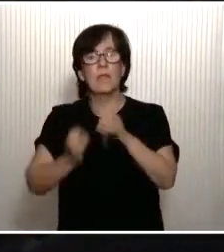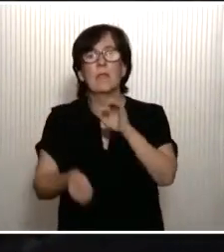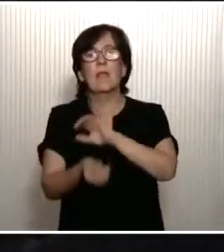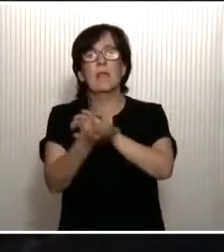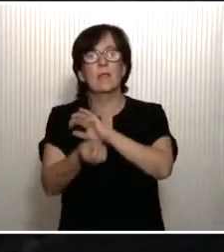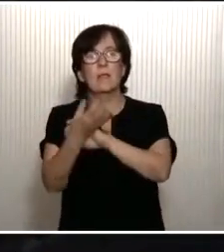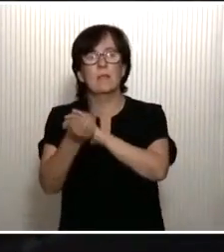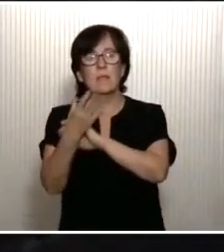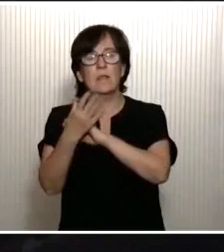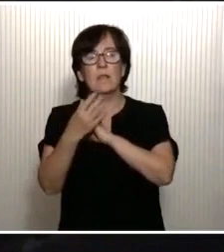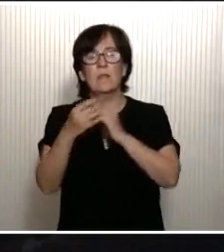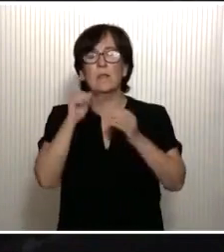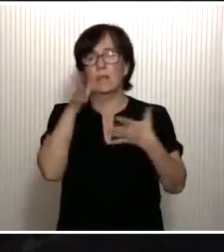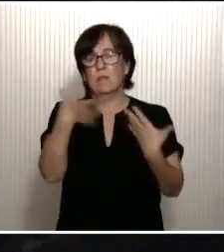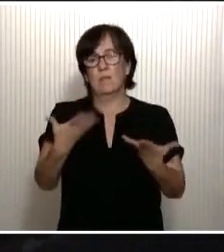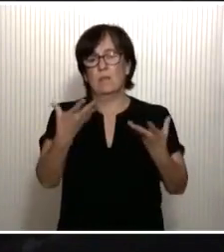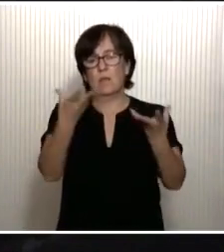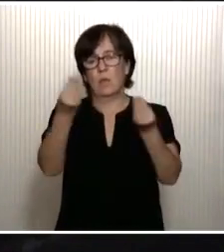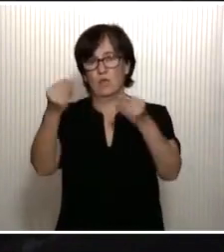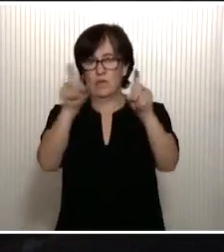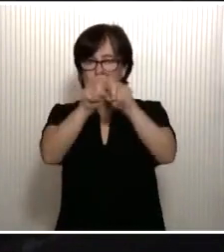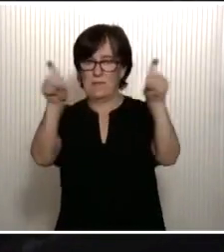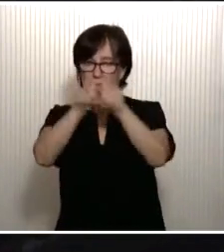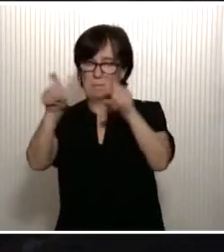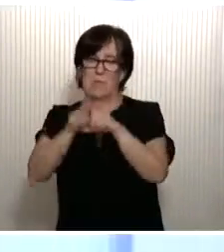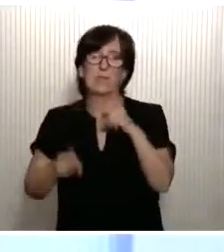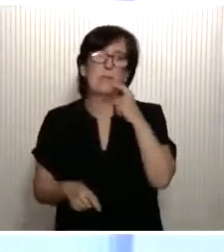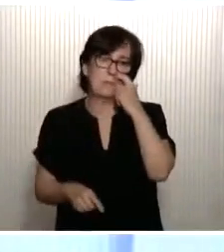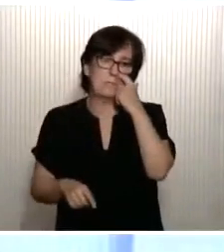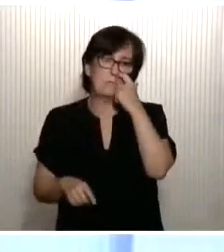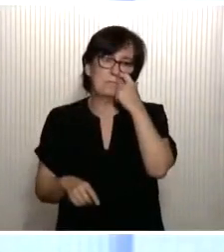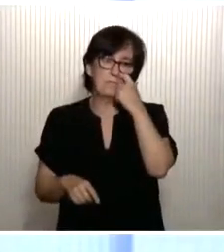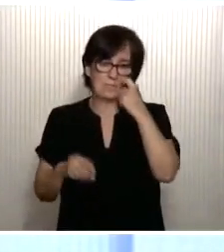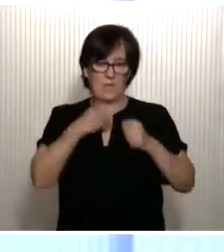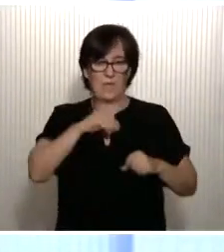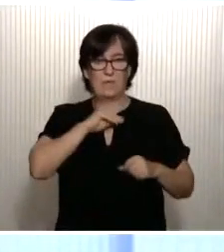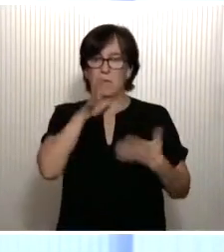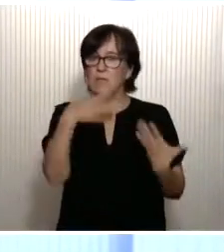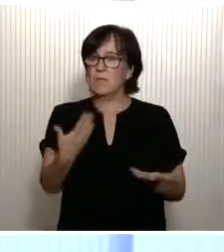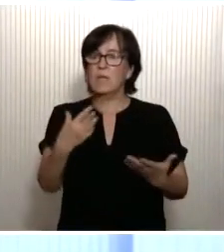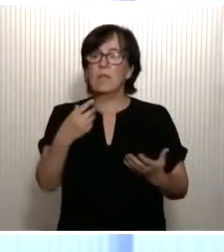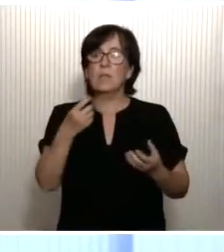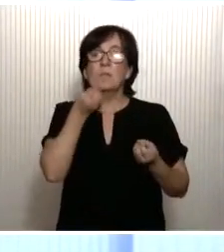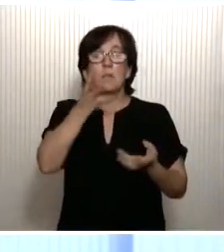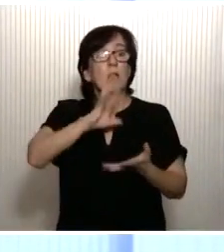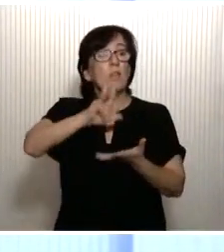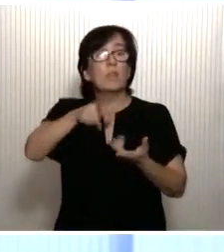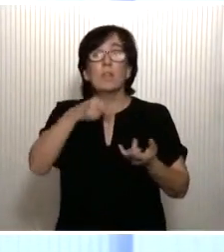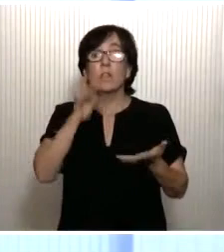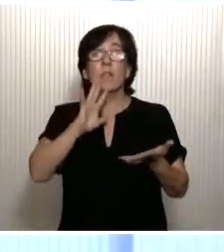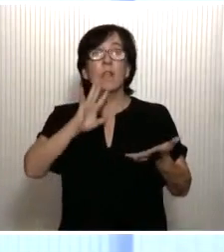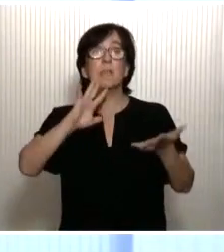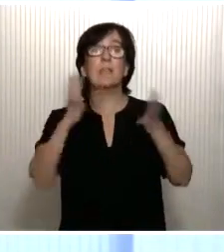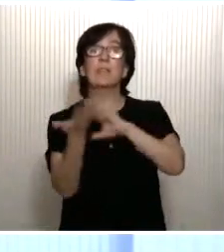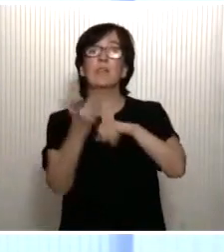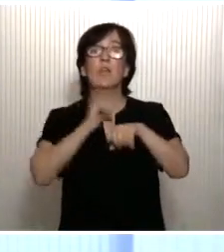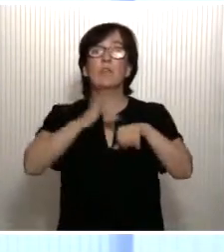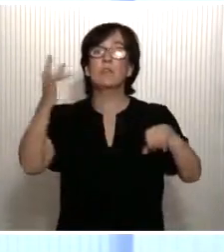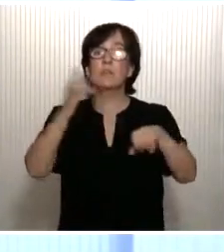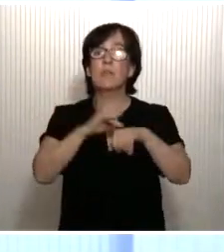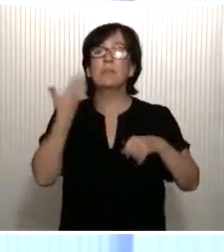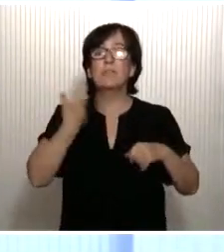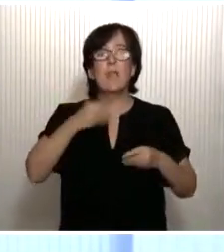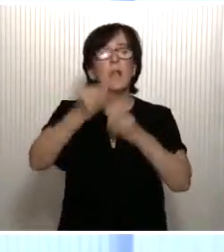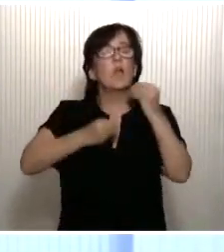y la perdurabilidad de muchísimas empresas. España, y esta es una de las grandes noticias, al igual que en la transición digital, España ya